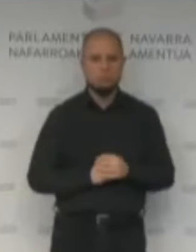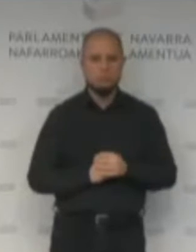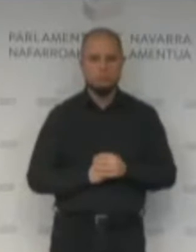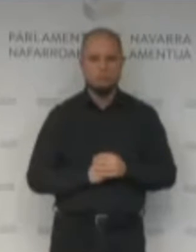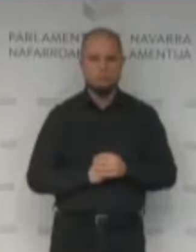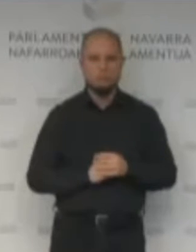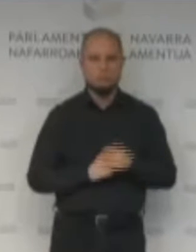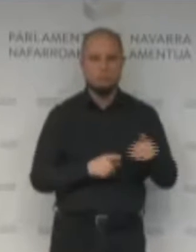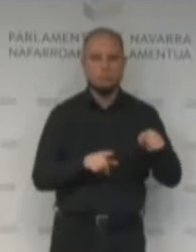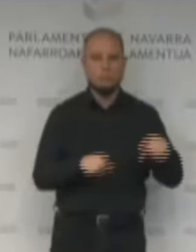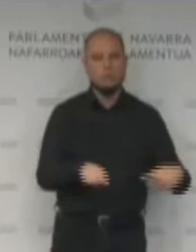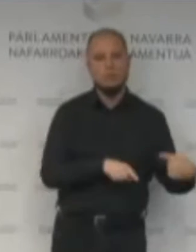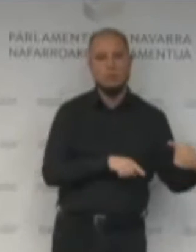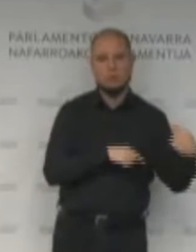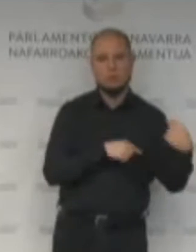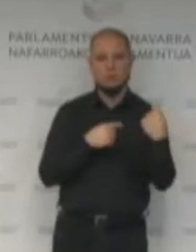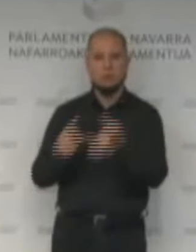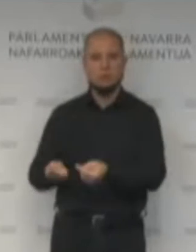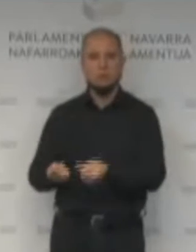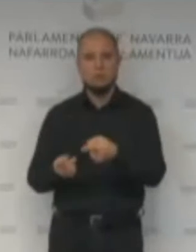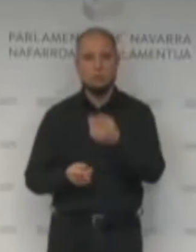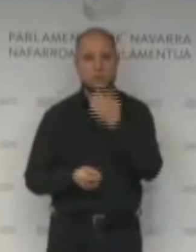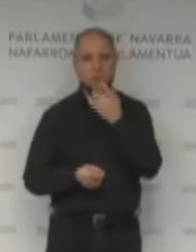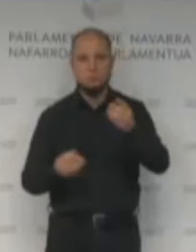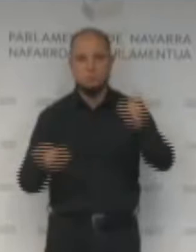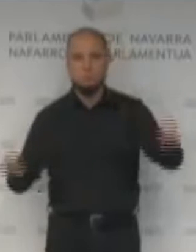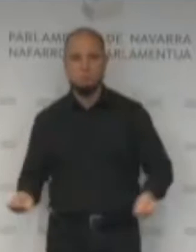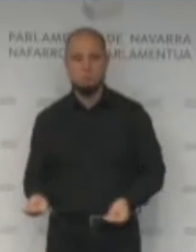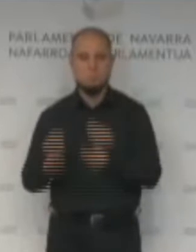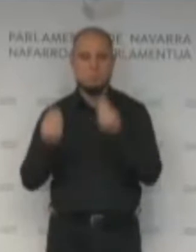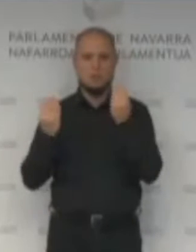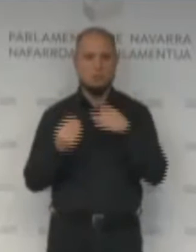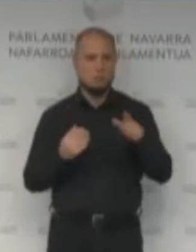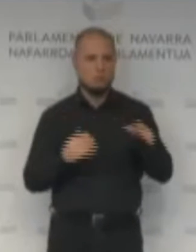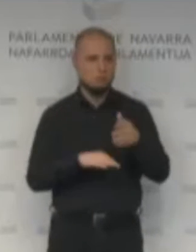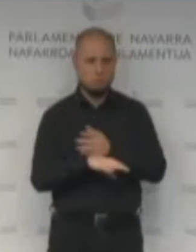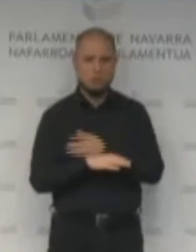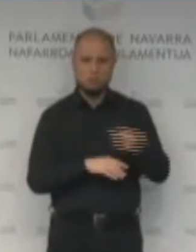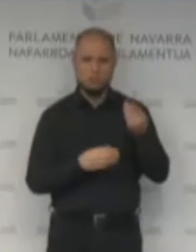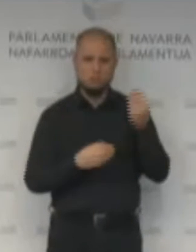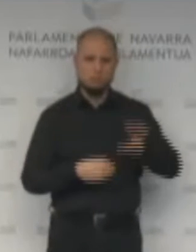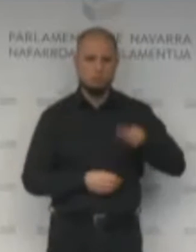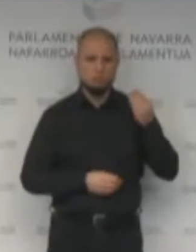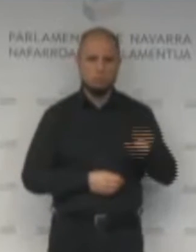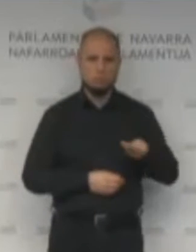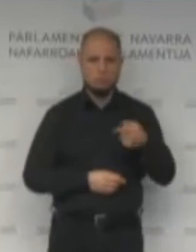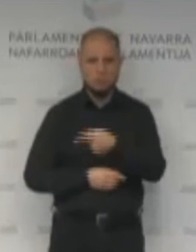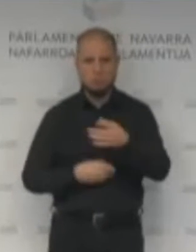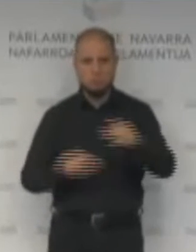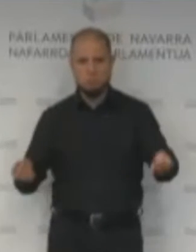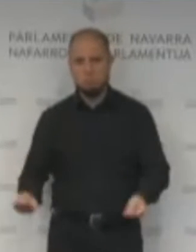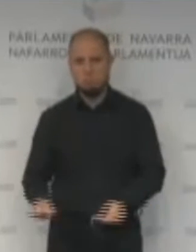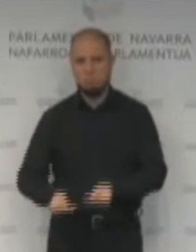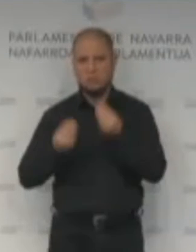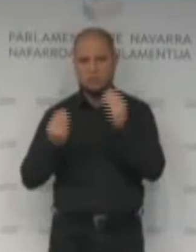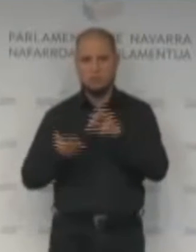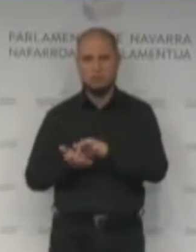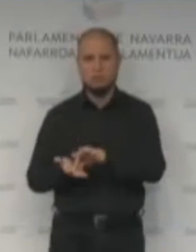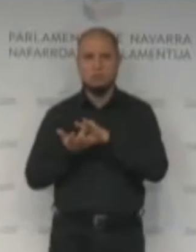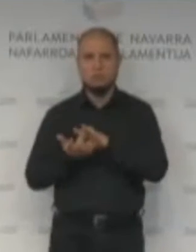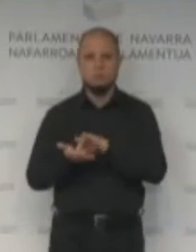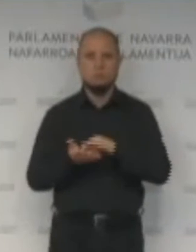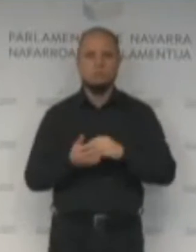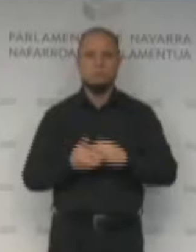un mejor, si cabe, que siempre lo hemos considerado notable, en una mejor prestación del servicio.